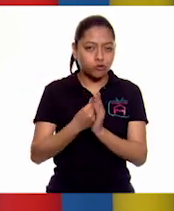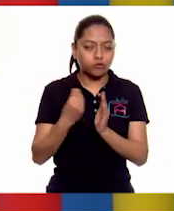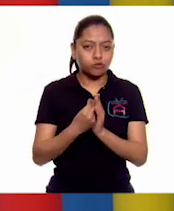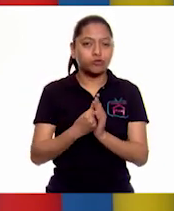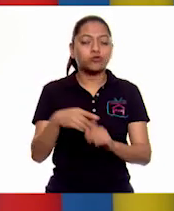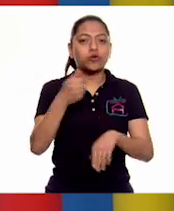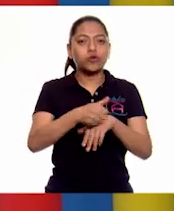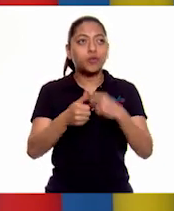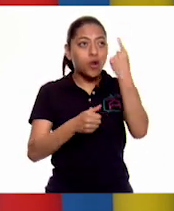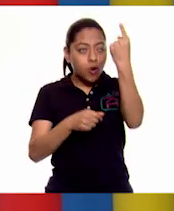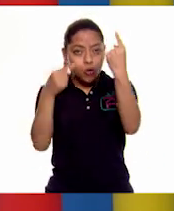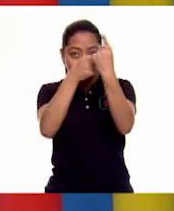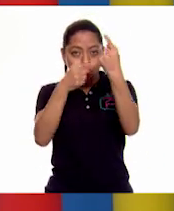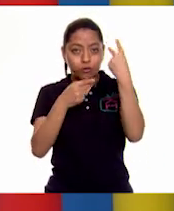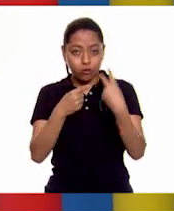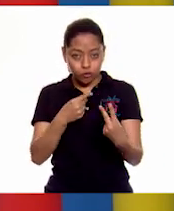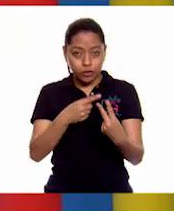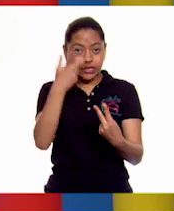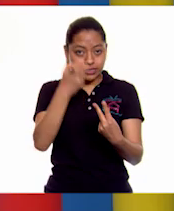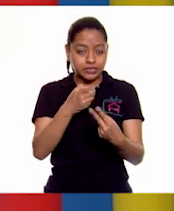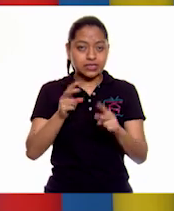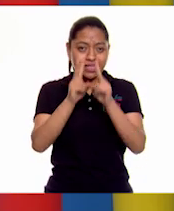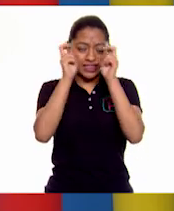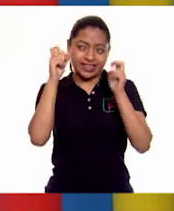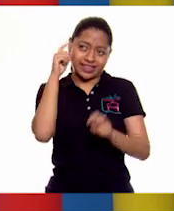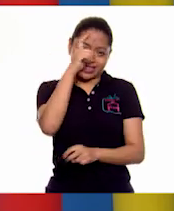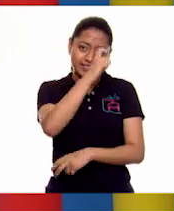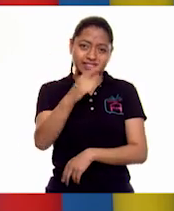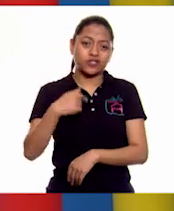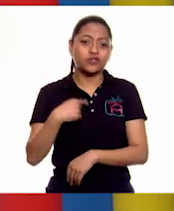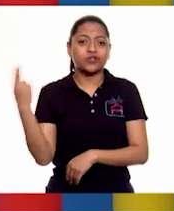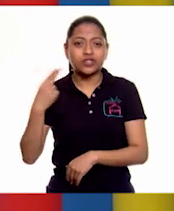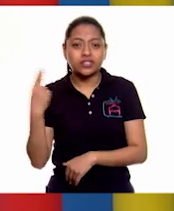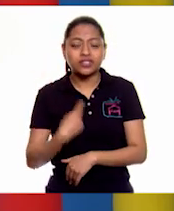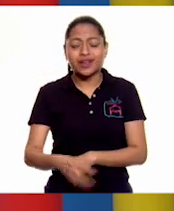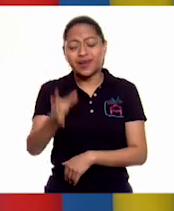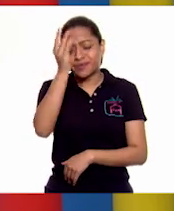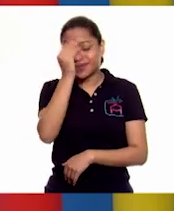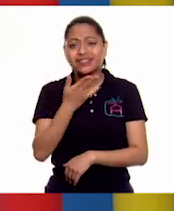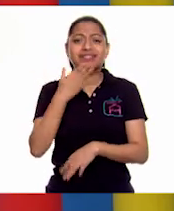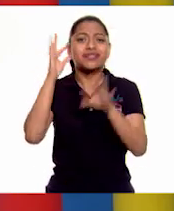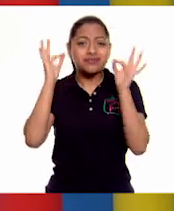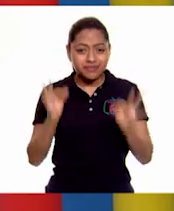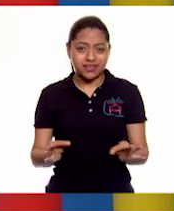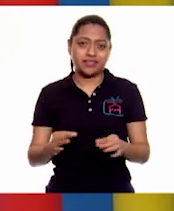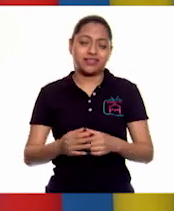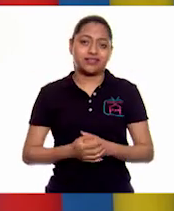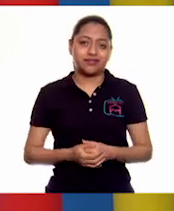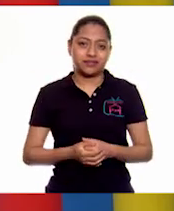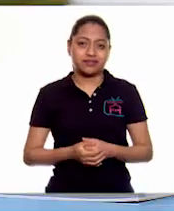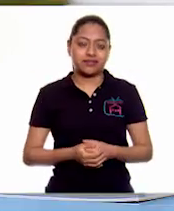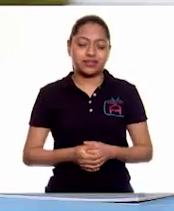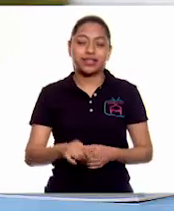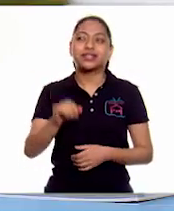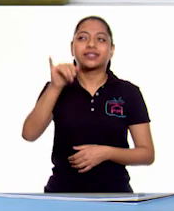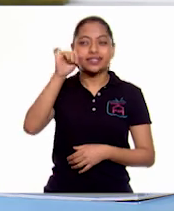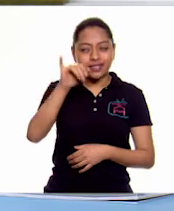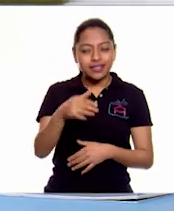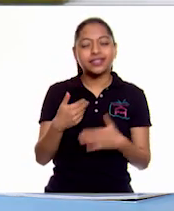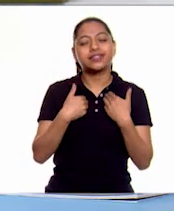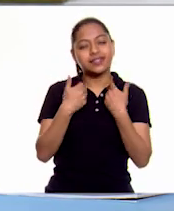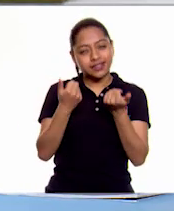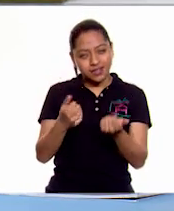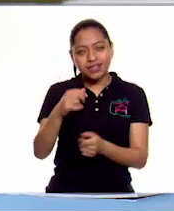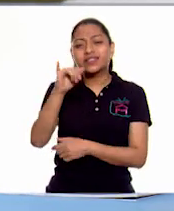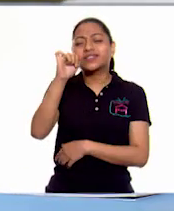equivalentes, ¿verdad? Y como es un tema que se me dificulta, tengo que asegurarme de haber comprendido bien todo. Sí, sí, Jenny.